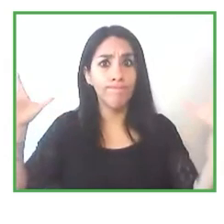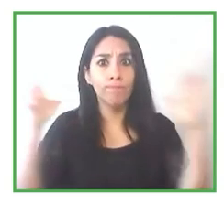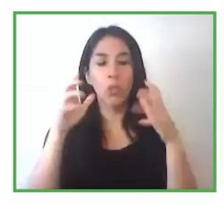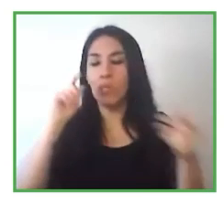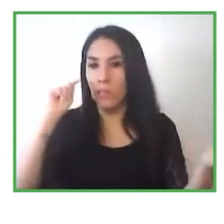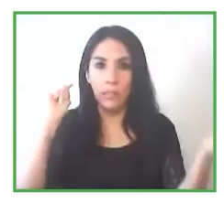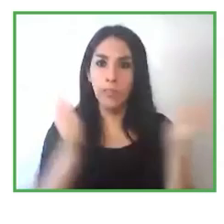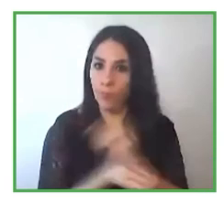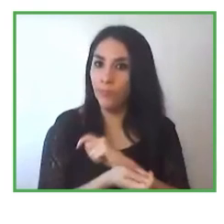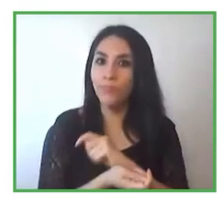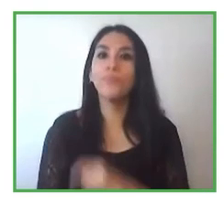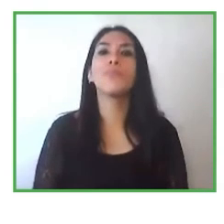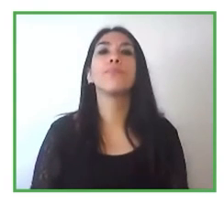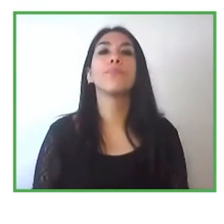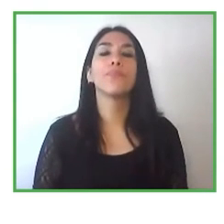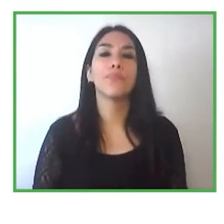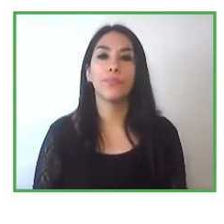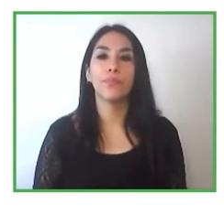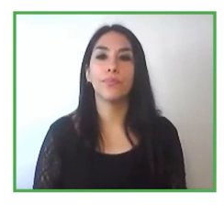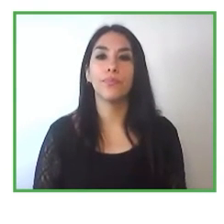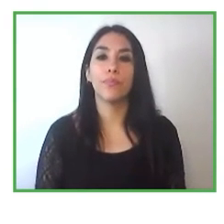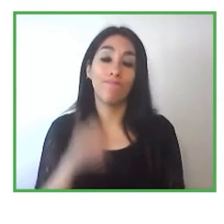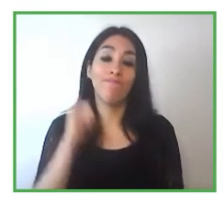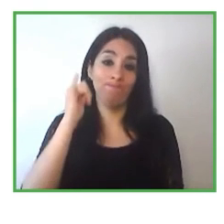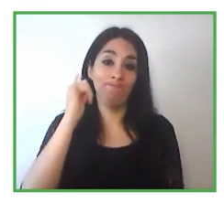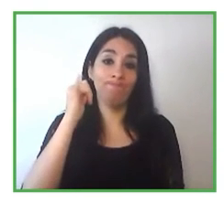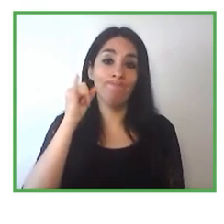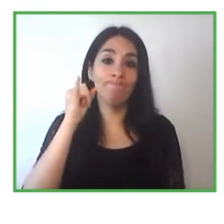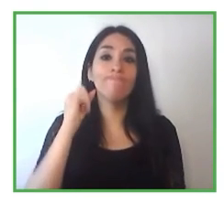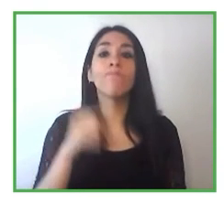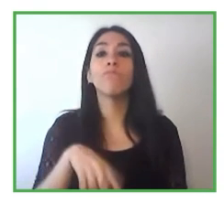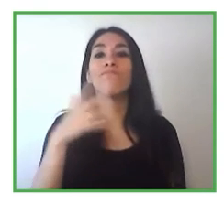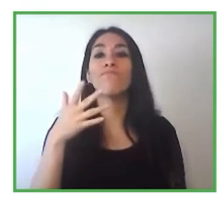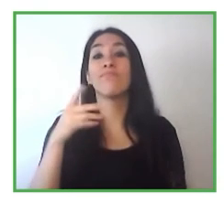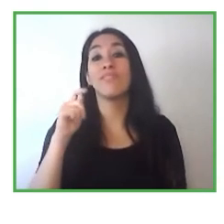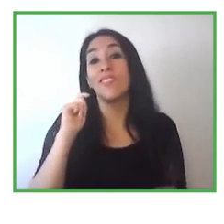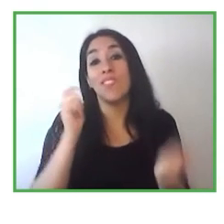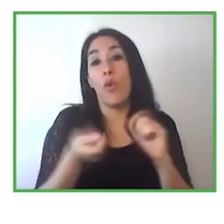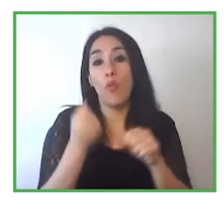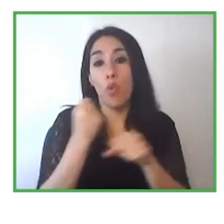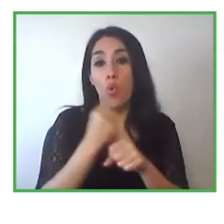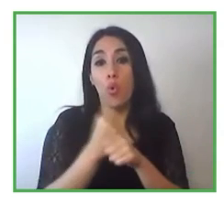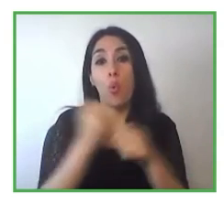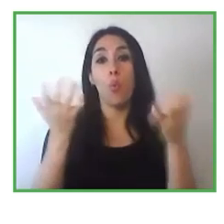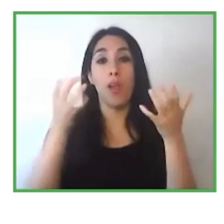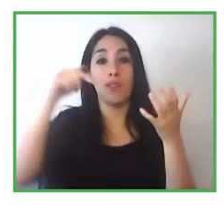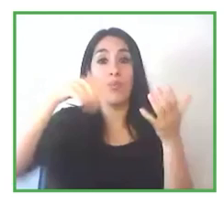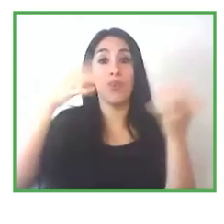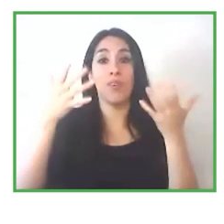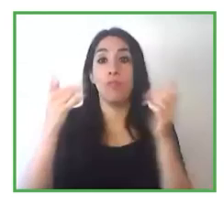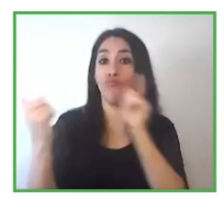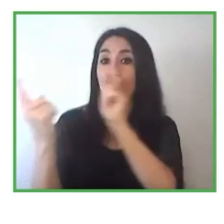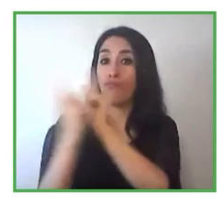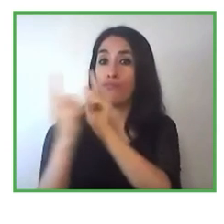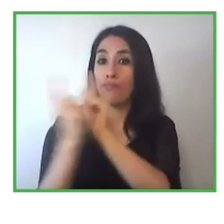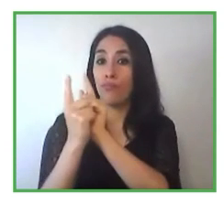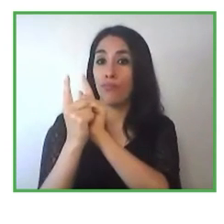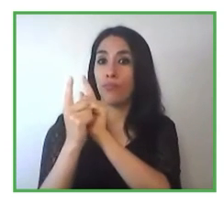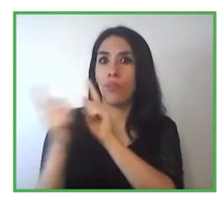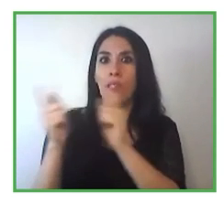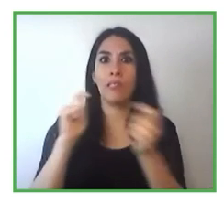cambios a esas tendencias de modalidad por ejemplo pasar de la presencialidad a la virtualidad